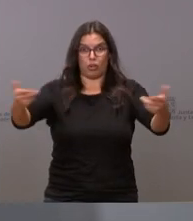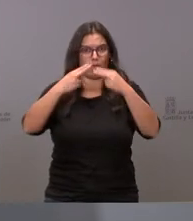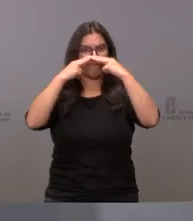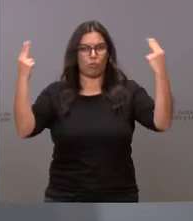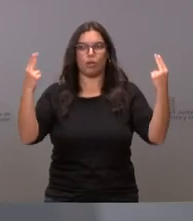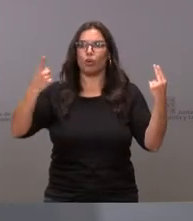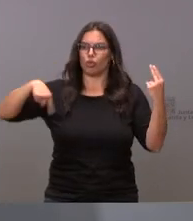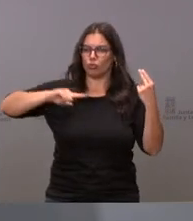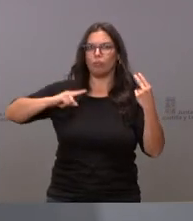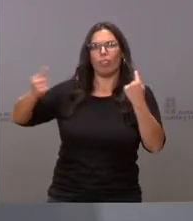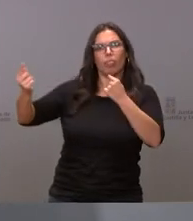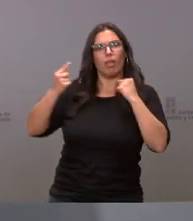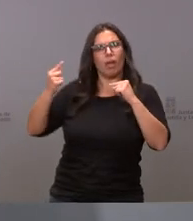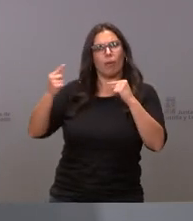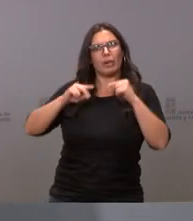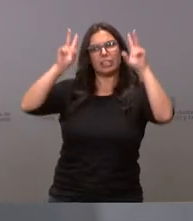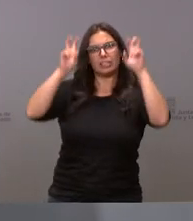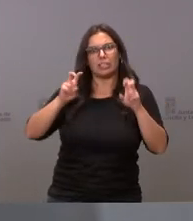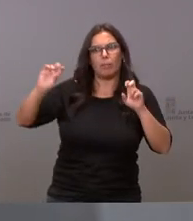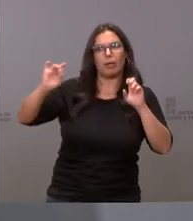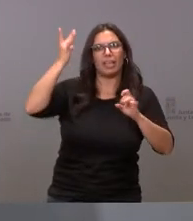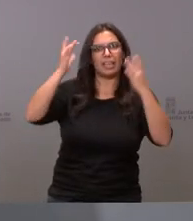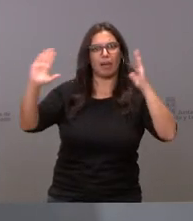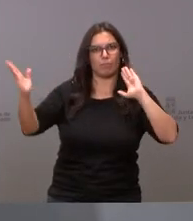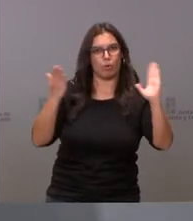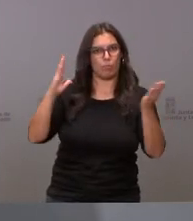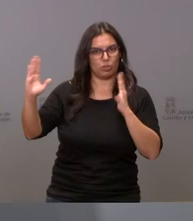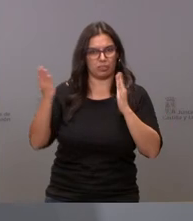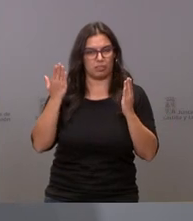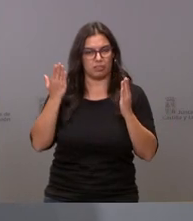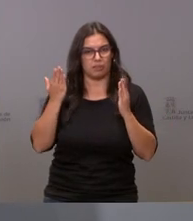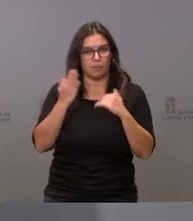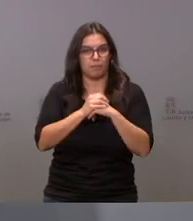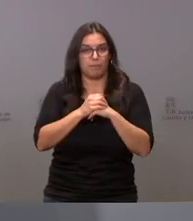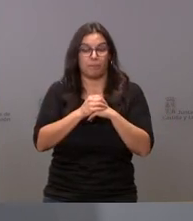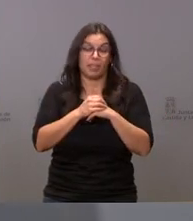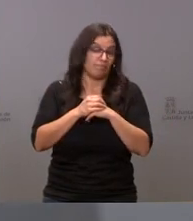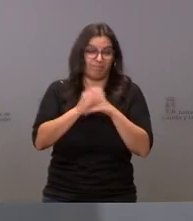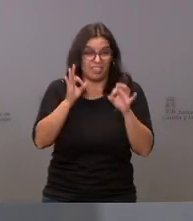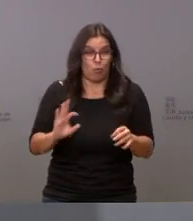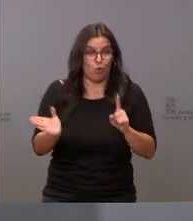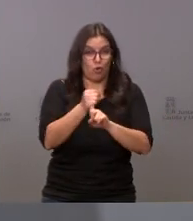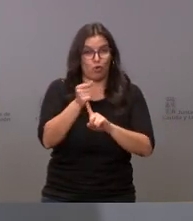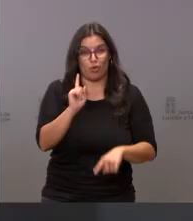hacemos un debate sobre las propuestas y las necesidades de la sanidad pública me temo que no lo voy a conseguir